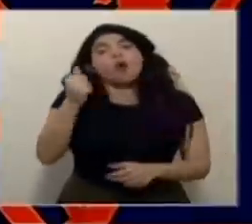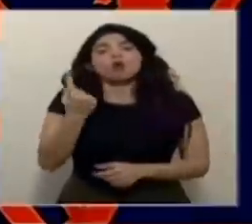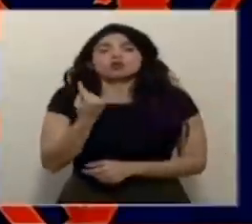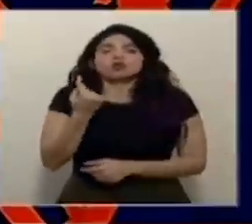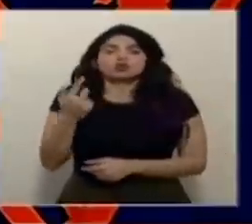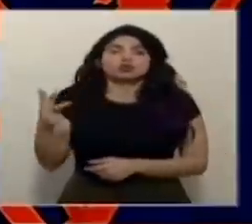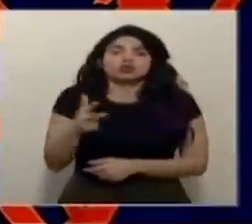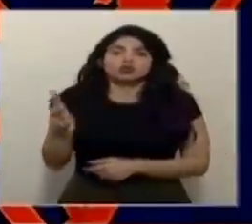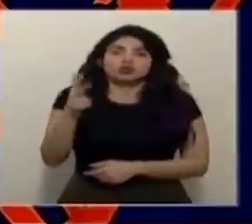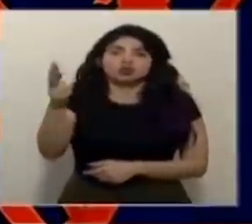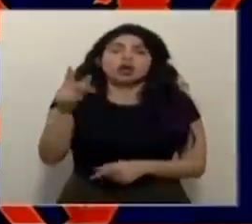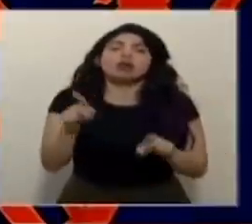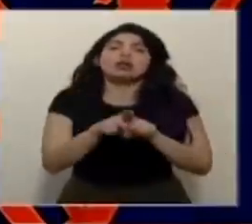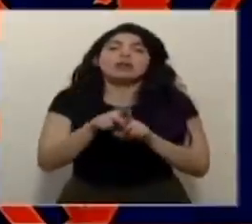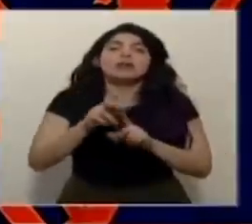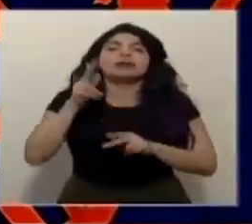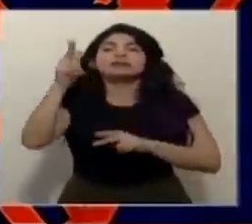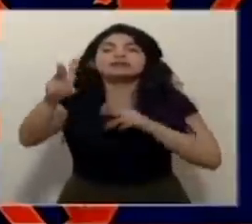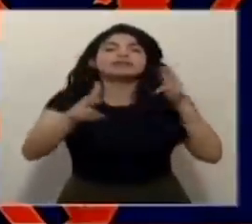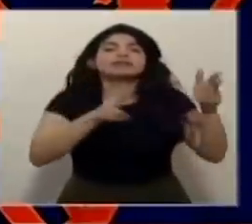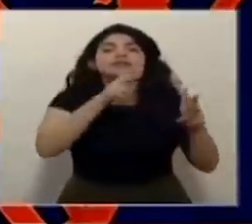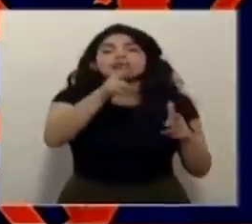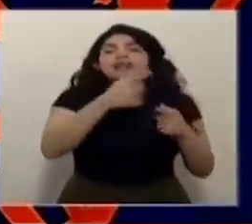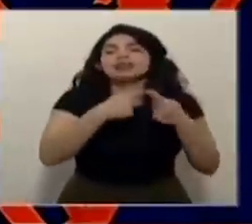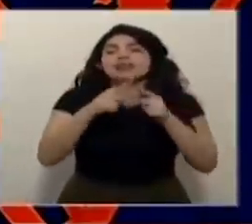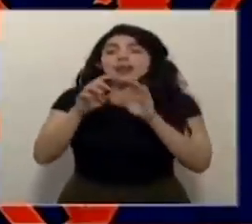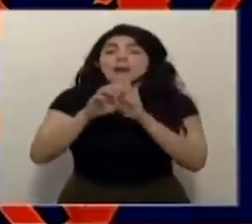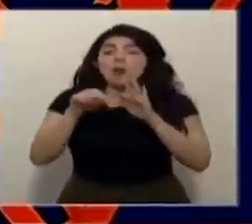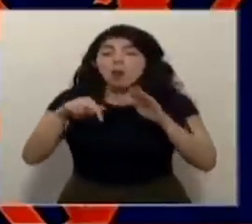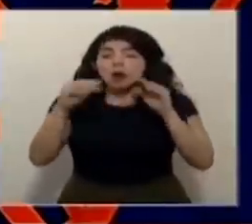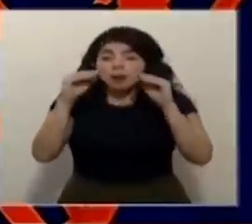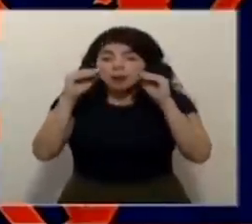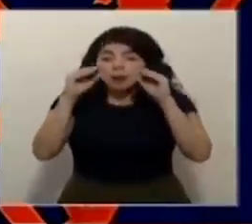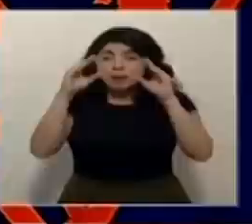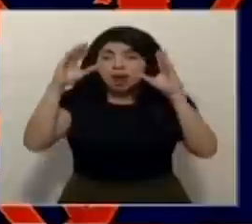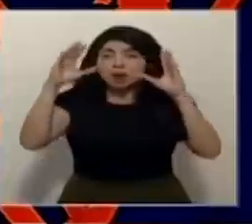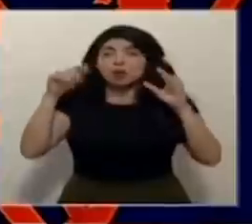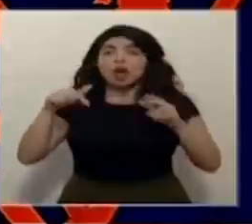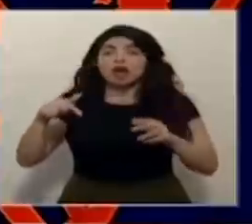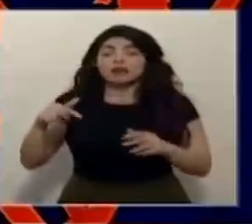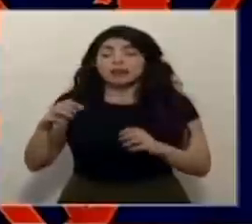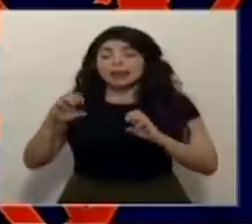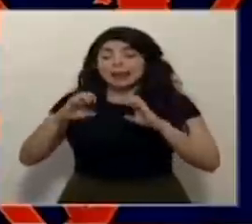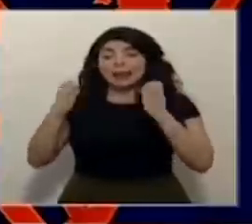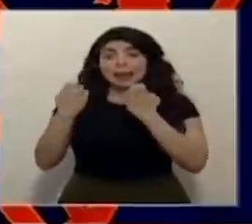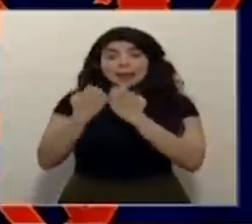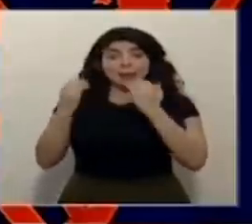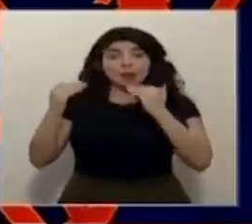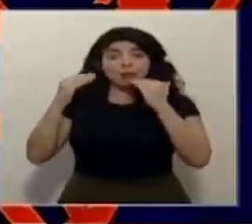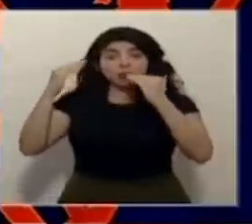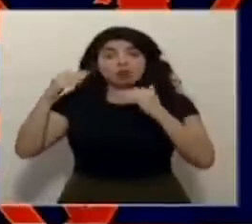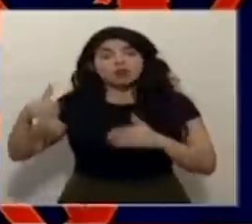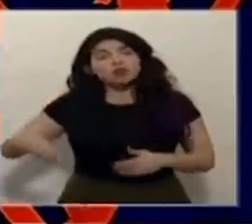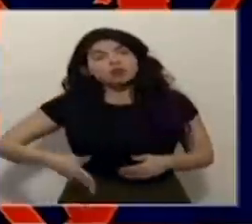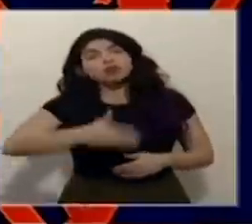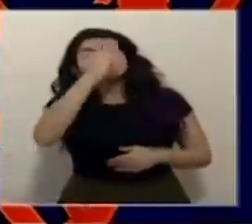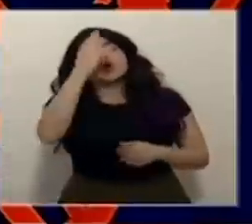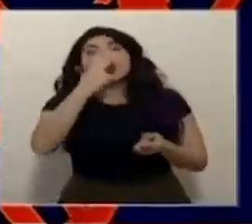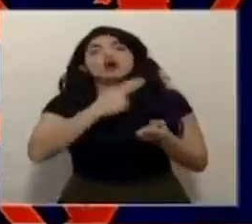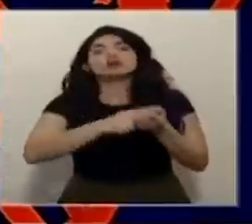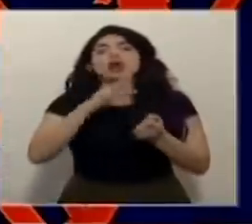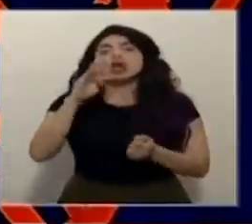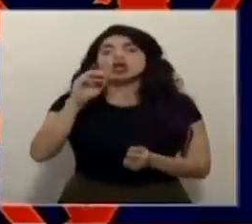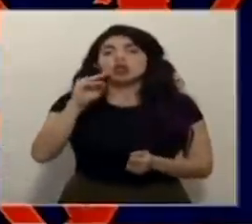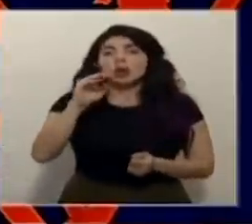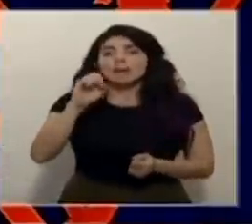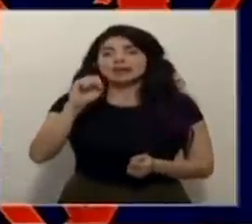también van a diferentes lugares hoy por ejemplo en la madrugada salieron gente del equipo Prime al hospital Tomás Casas